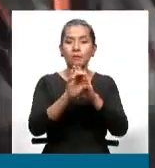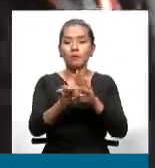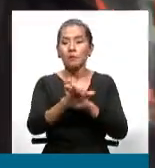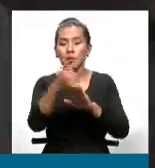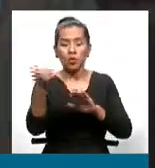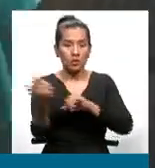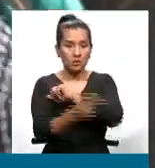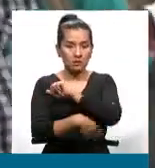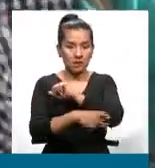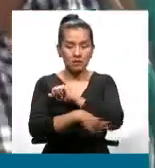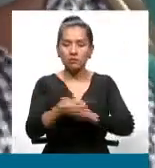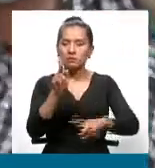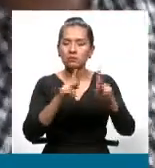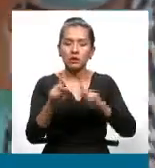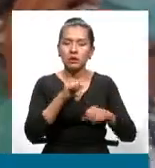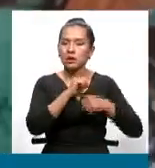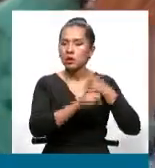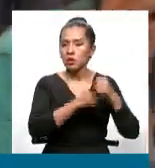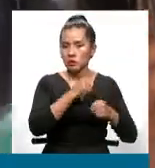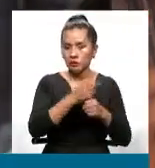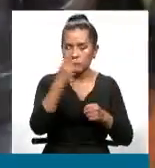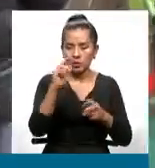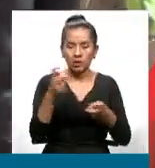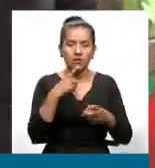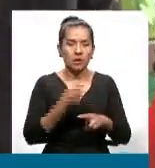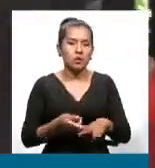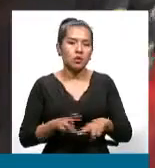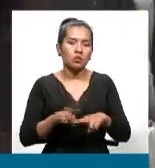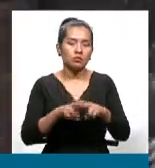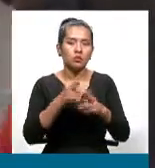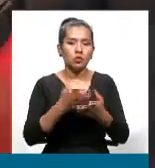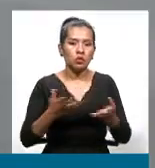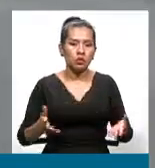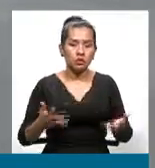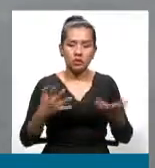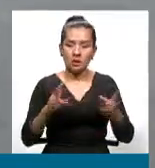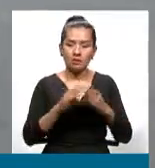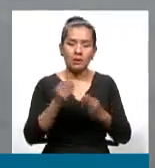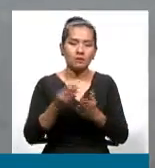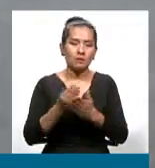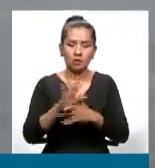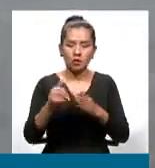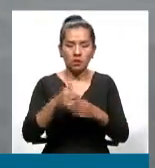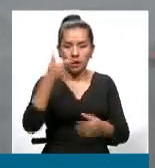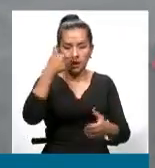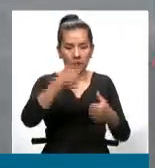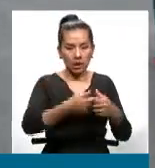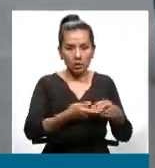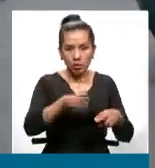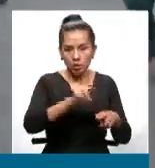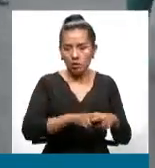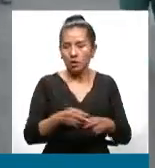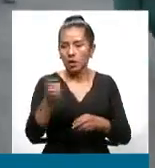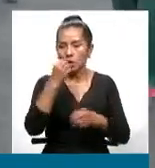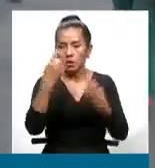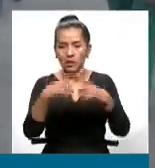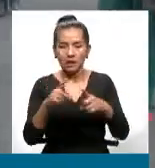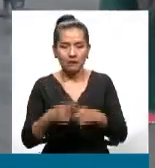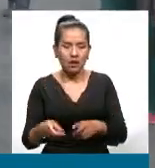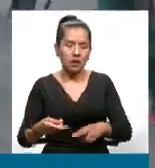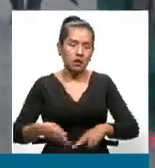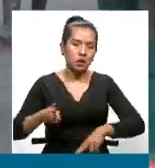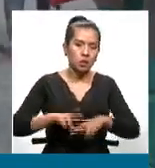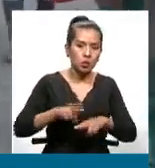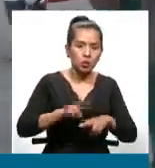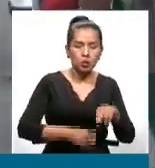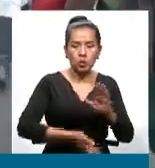por ejemplo, la gente está sufriendo por el tema del incremento de precios, ¿no? Se incrementa el precio de la gasolina, se incrementa el precio de los alimentos, hay